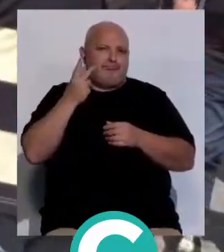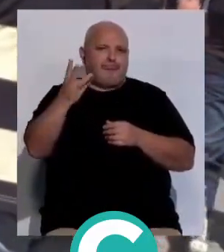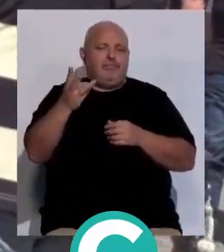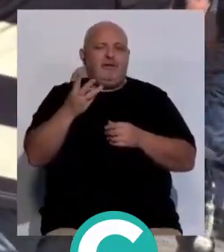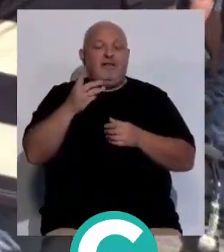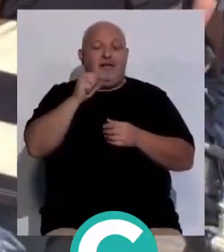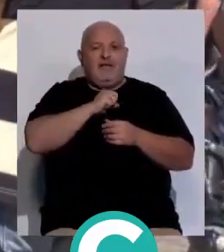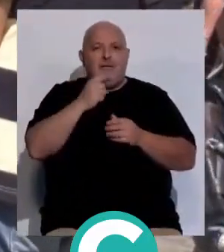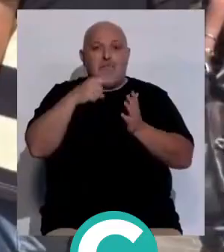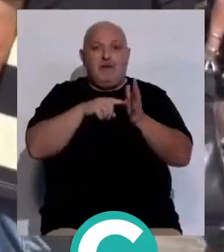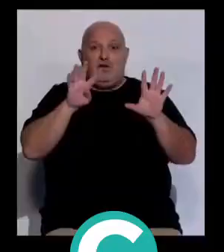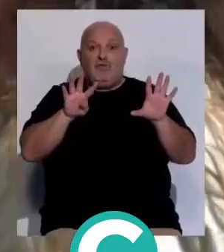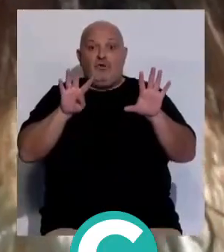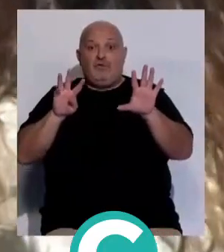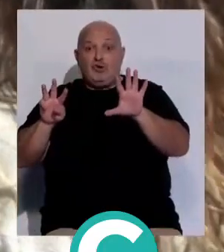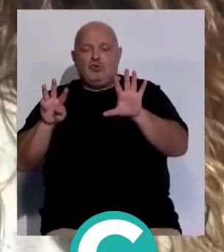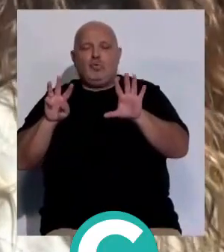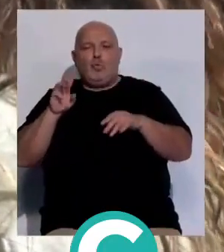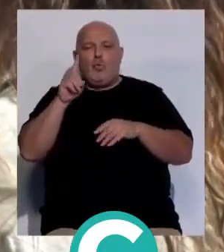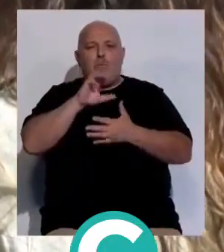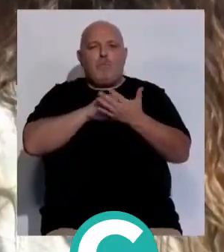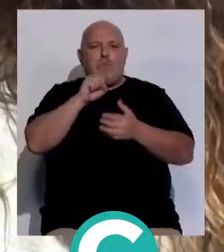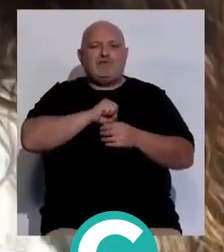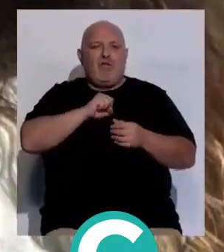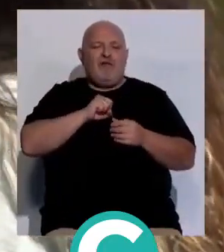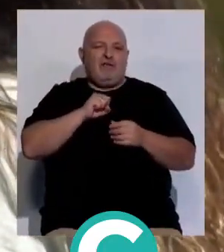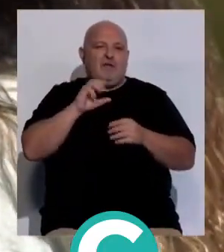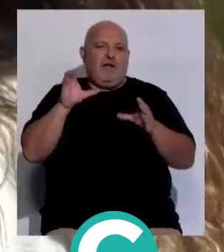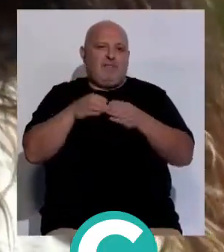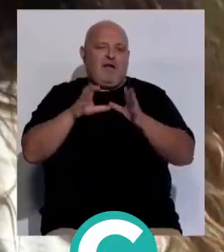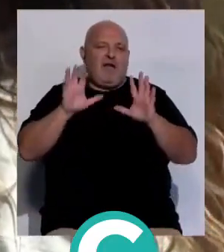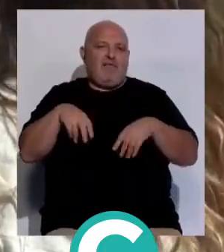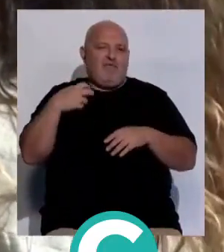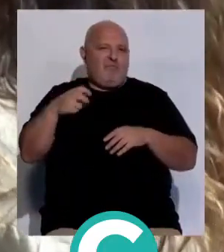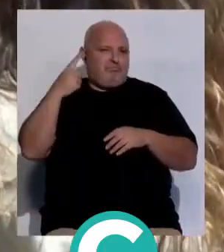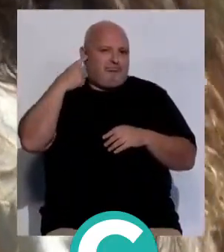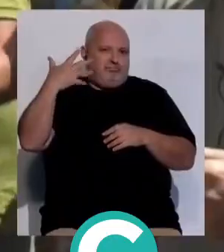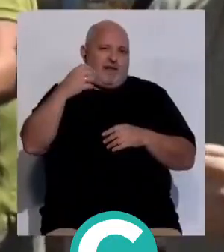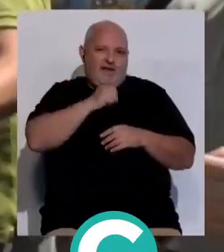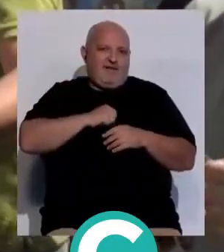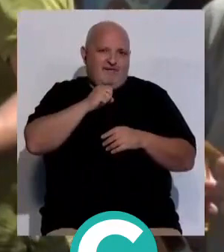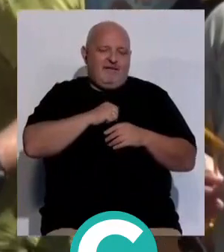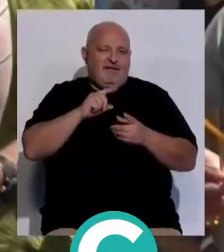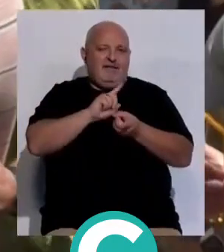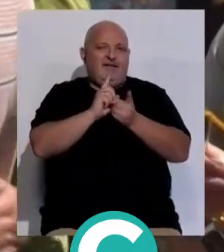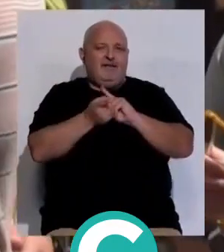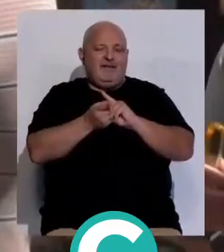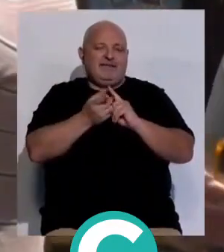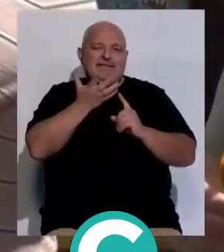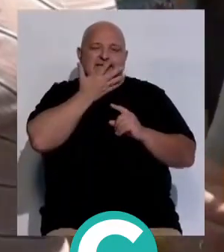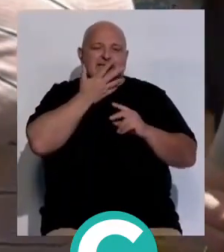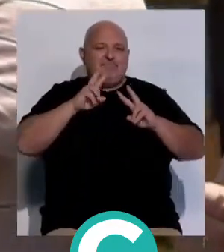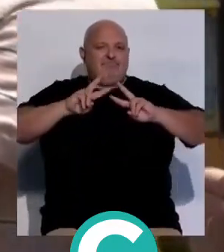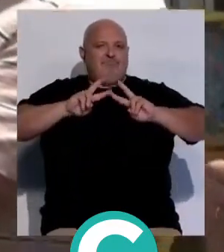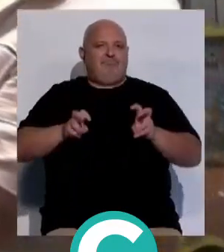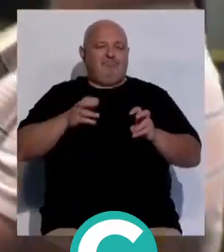escribiendo en 1998 un paso doble dedicado a su equipo, al Cádiz Club de Fútbol, que se convirtió sin prever en el